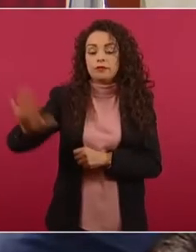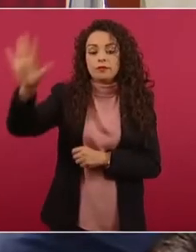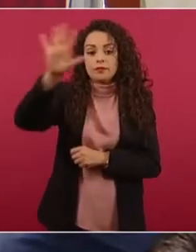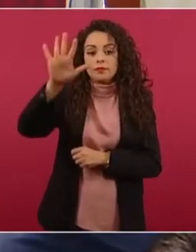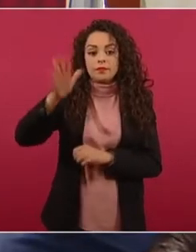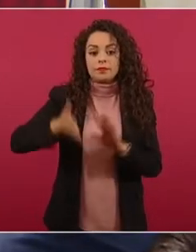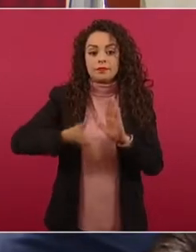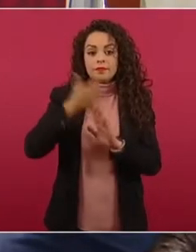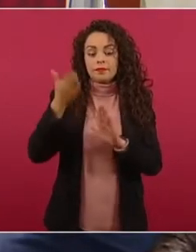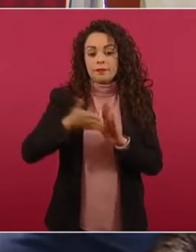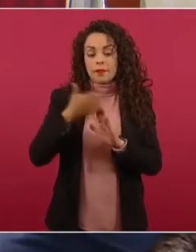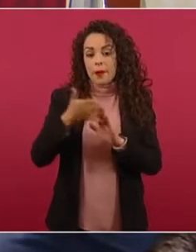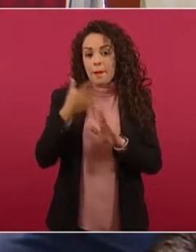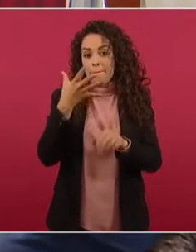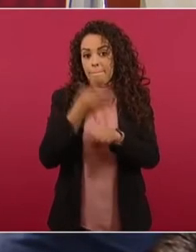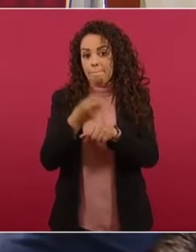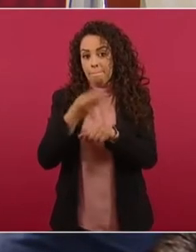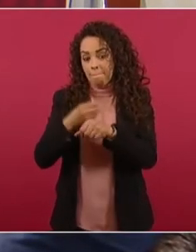en el otro tramo?